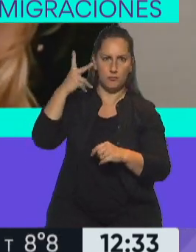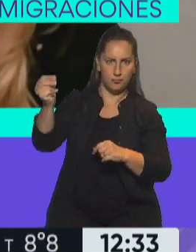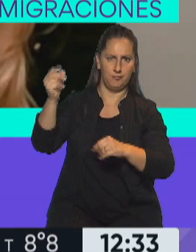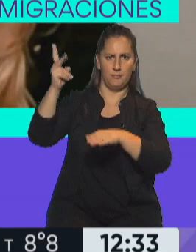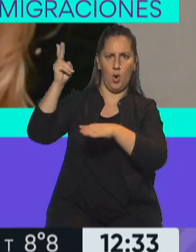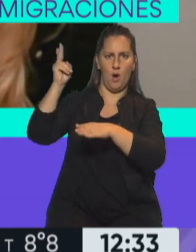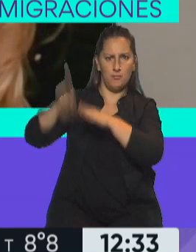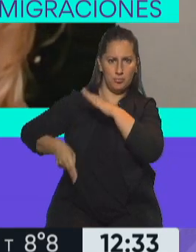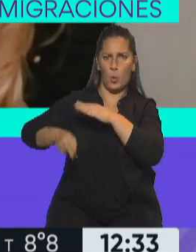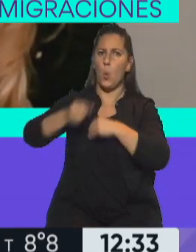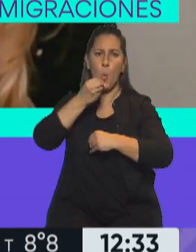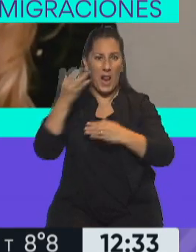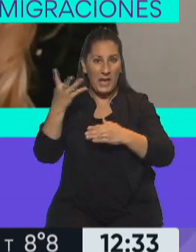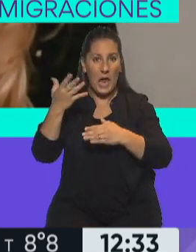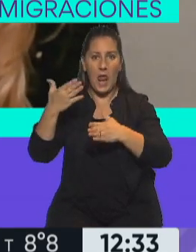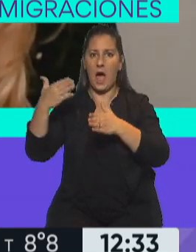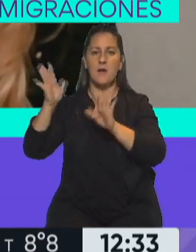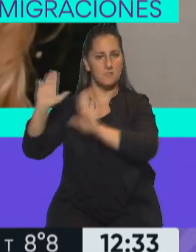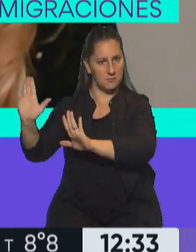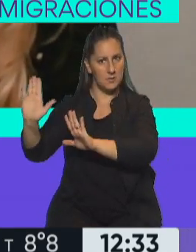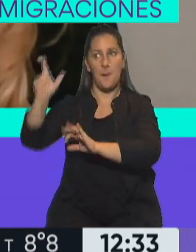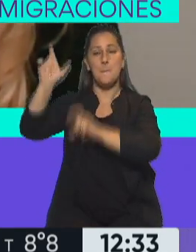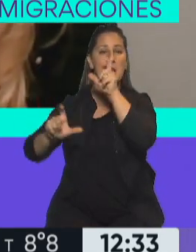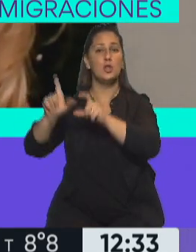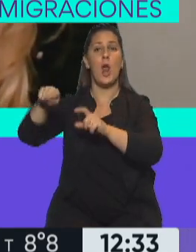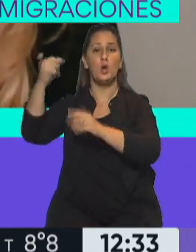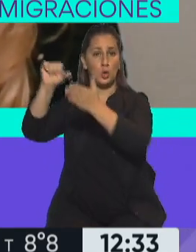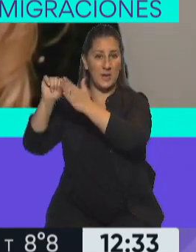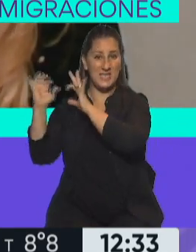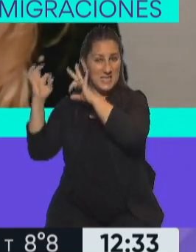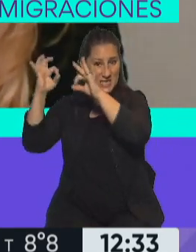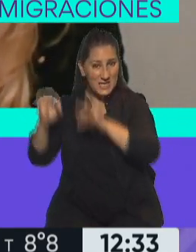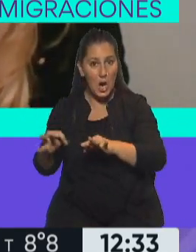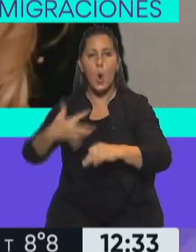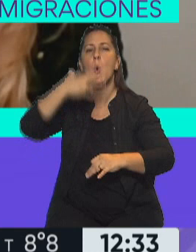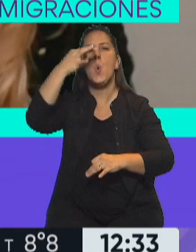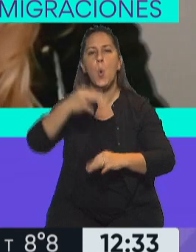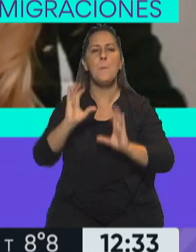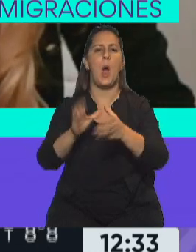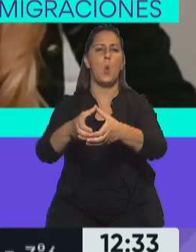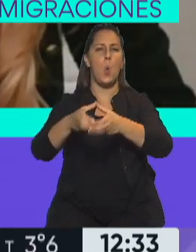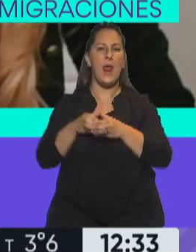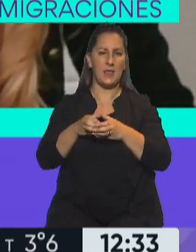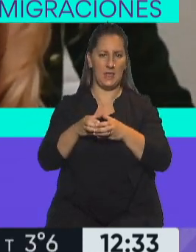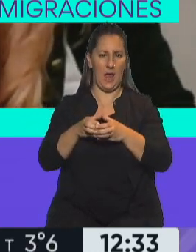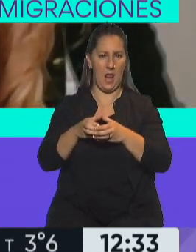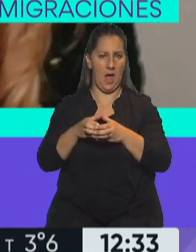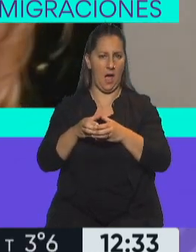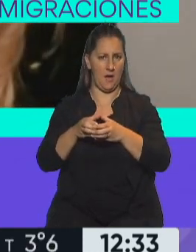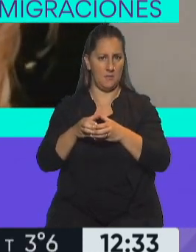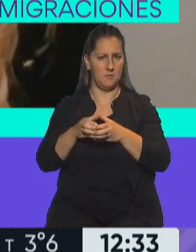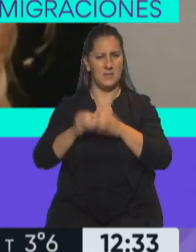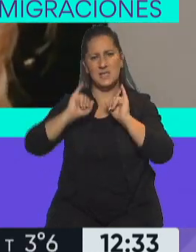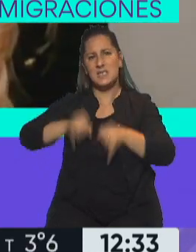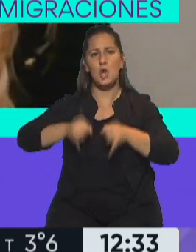Alpha o toda aquella que aparezca, que las personas que vienen del exterior cumplan la cuarentena. Es la manera más segura de